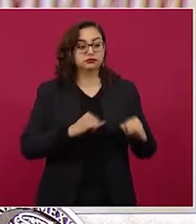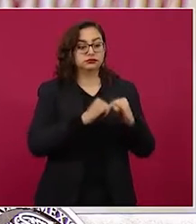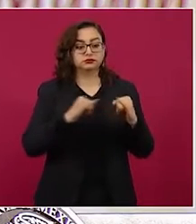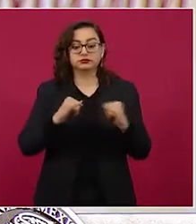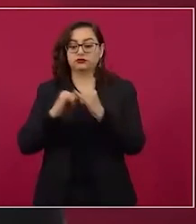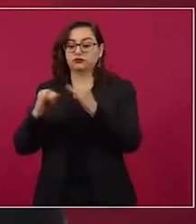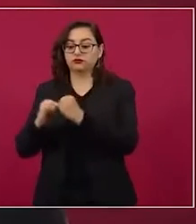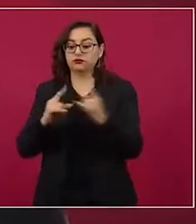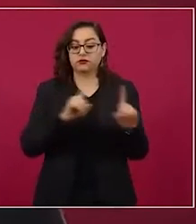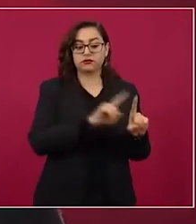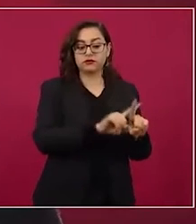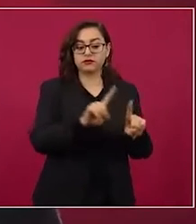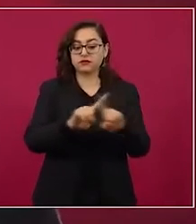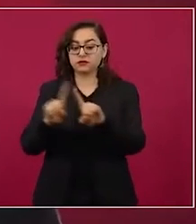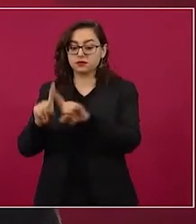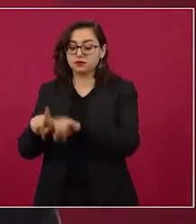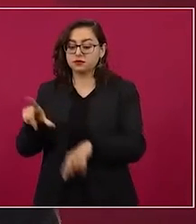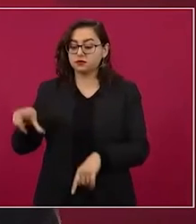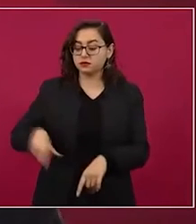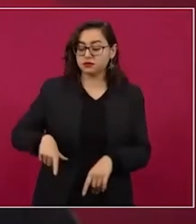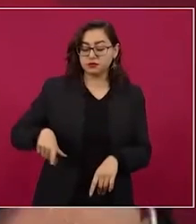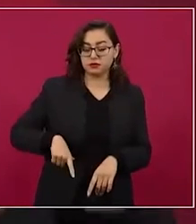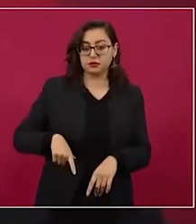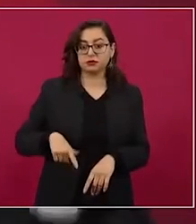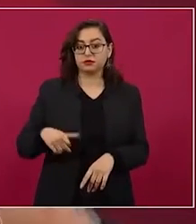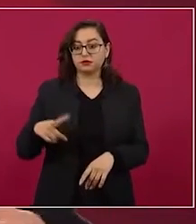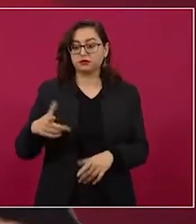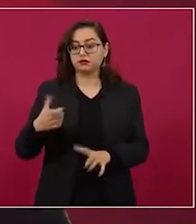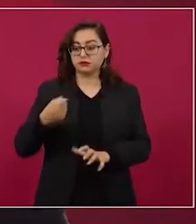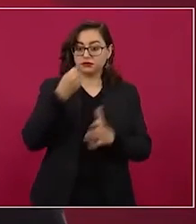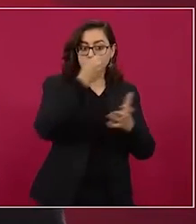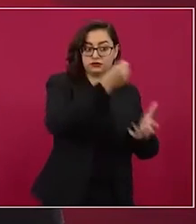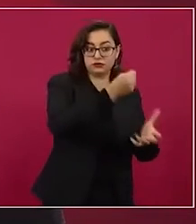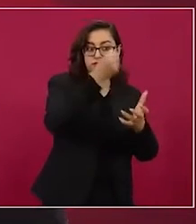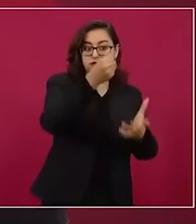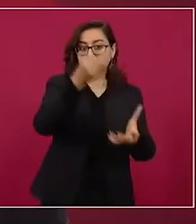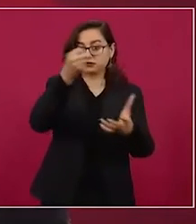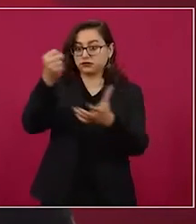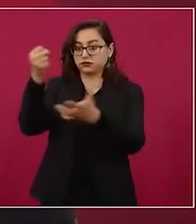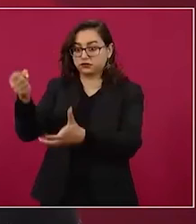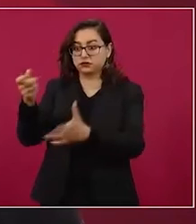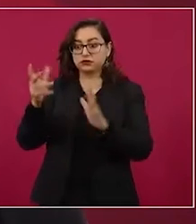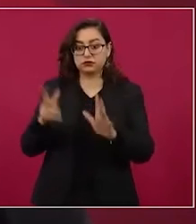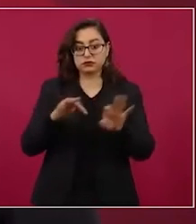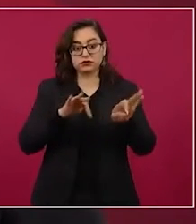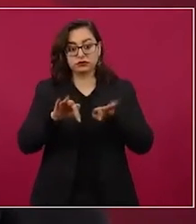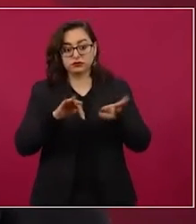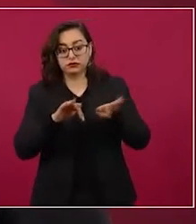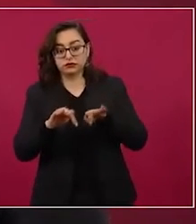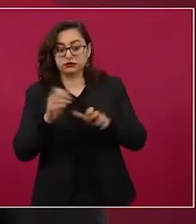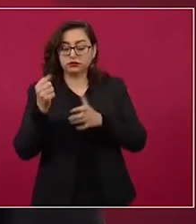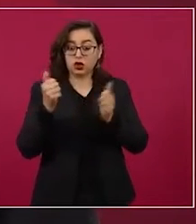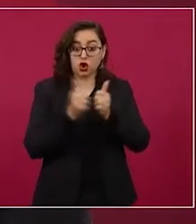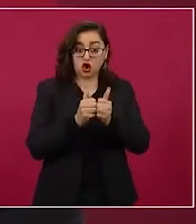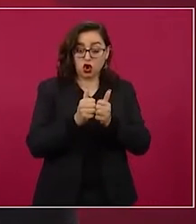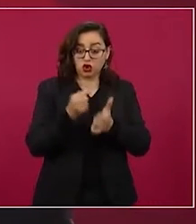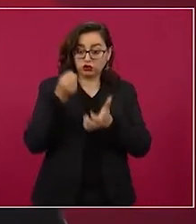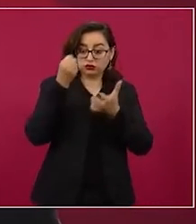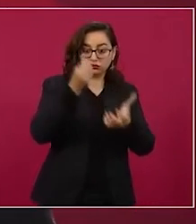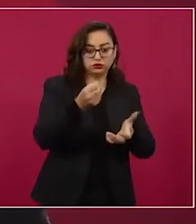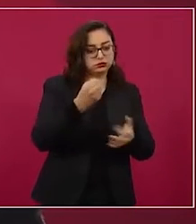dependencias que manejan recursos públicos y cuya operación depende de recursos públicos, pues estamos